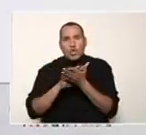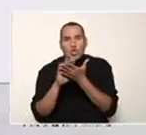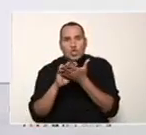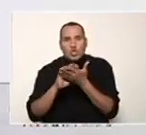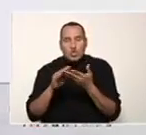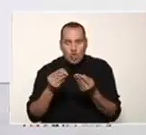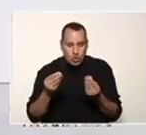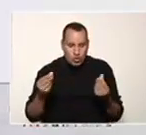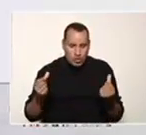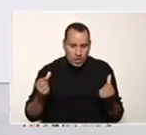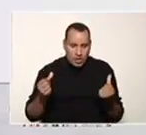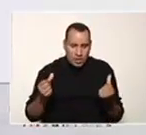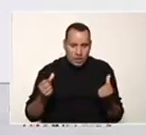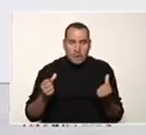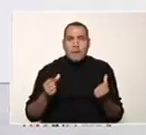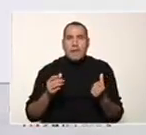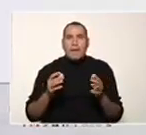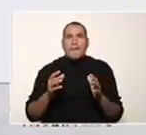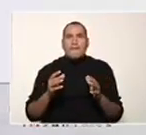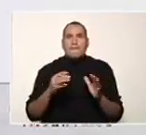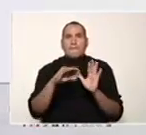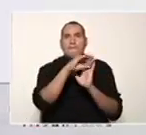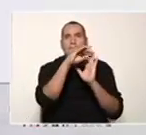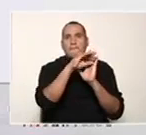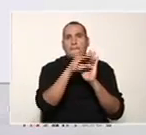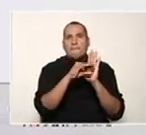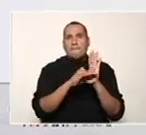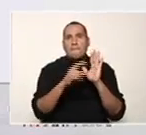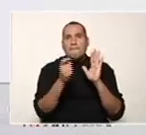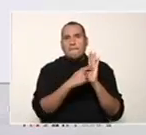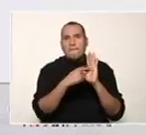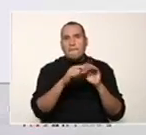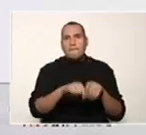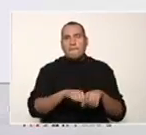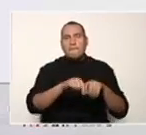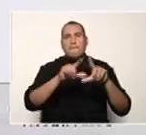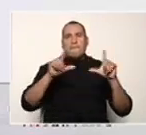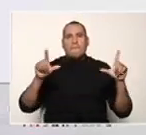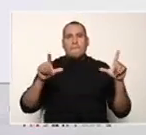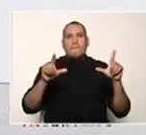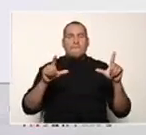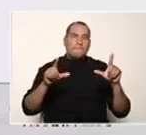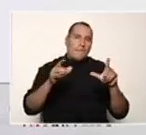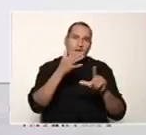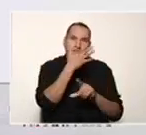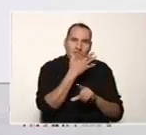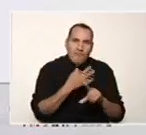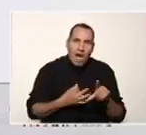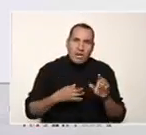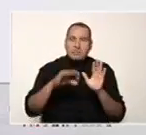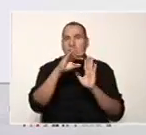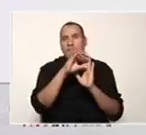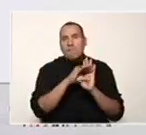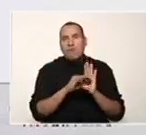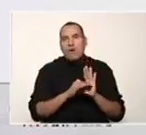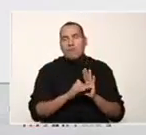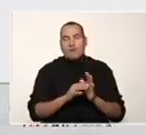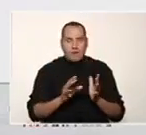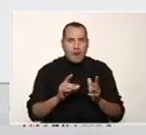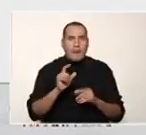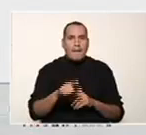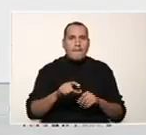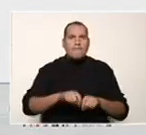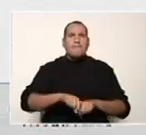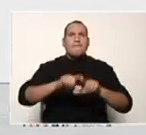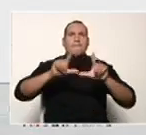una especie de menú para que el programa sea más amigable. Para este menú, solamente vamos a